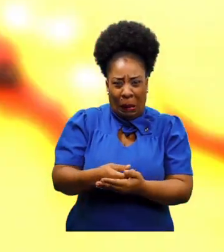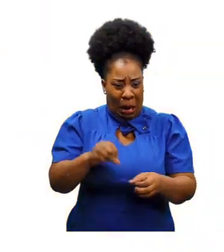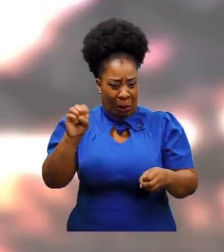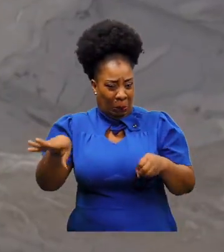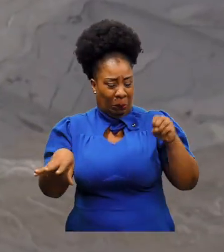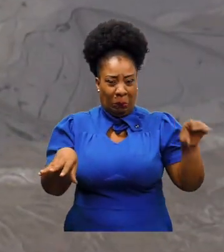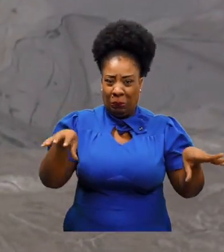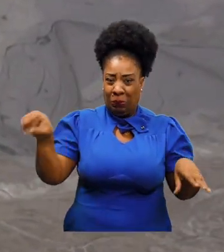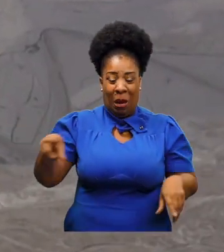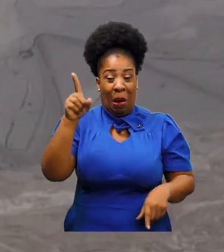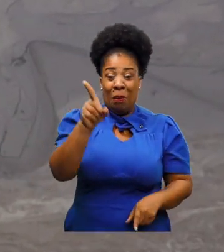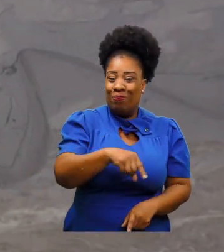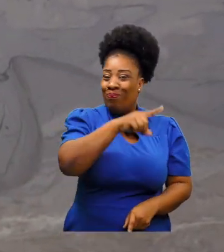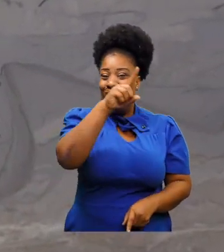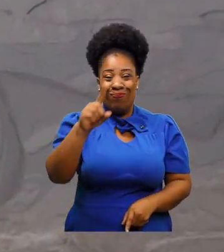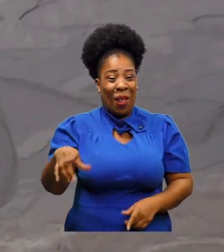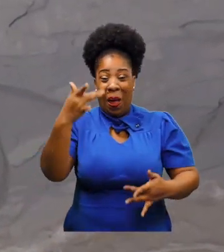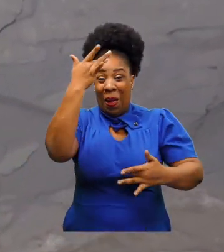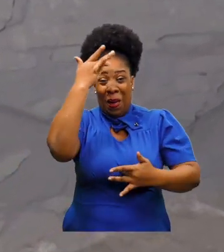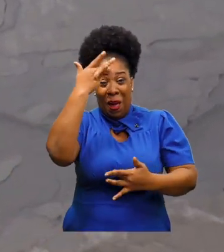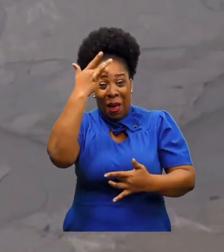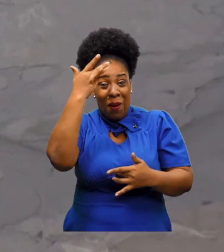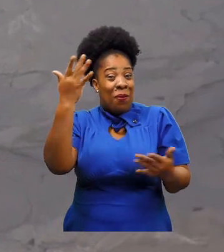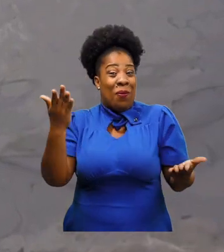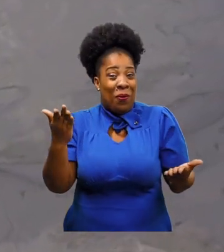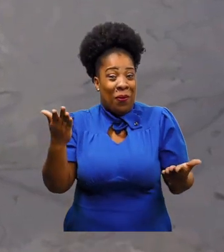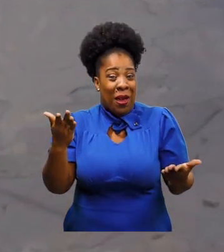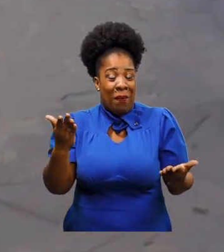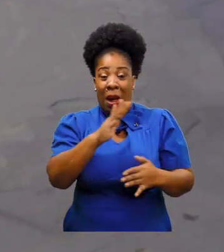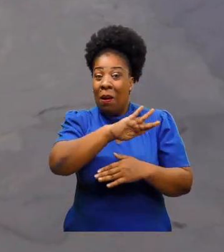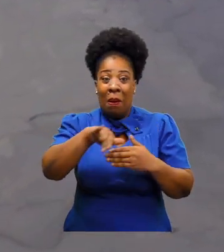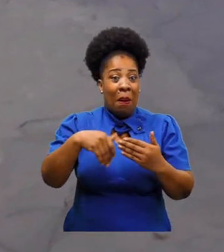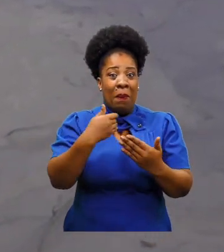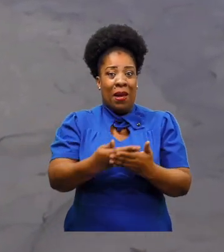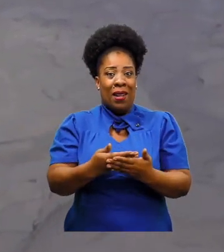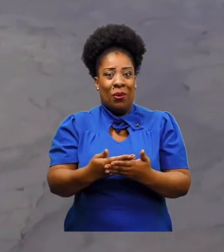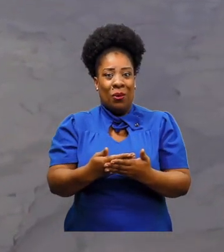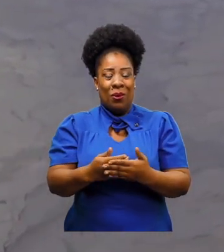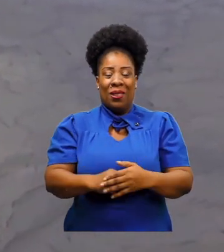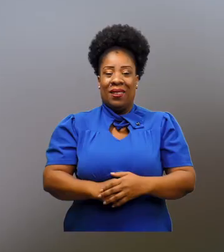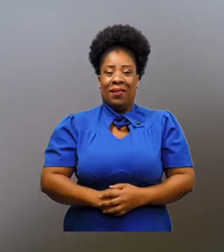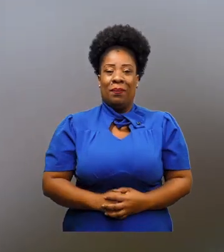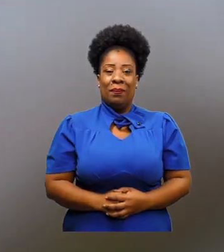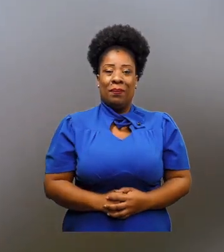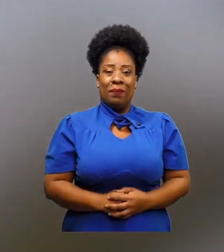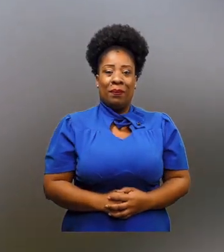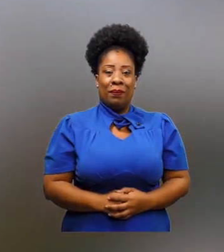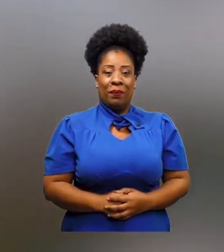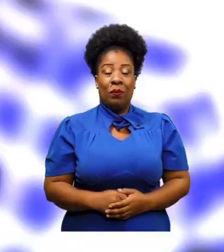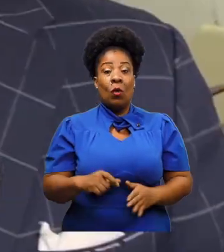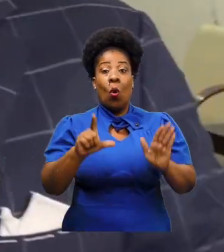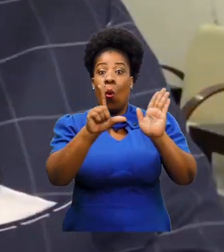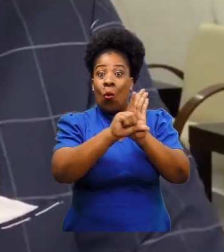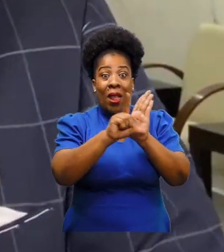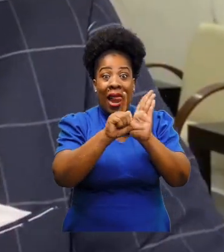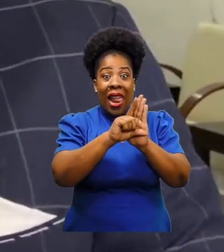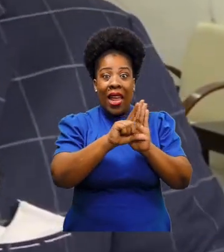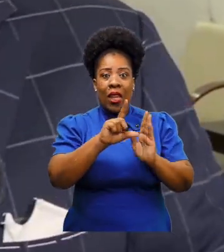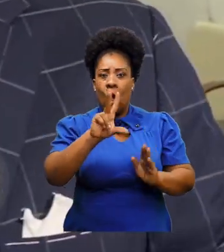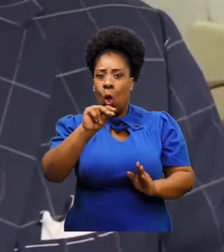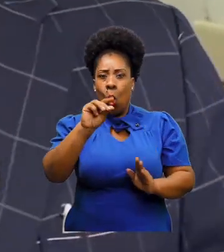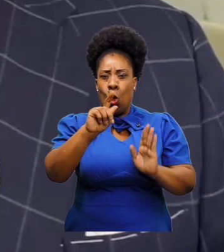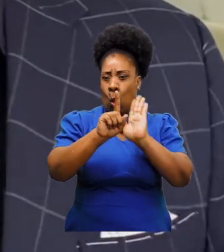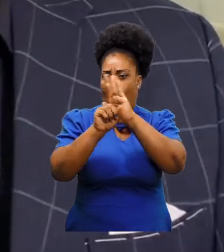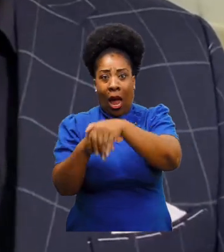contamine. La minería tiene esta contraparte, esta contracara, que es muy nefasta y es muy nociva. Una ley